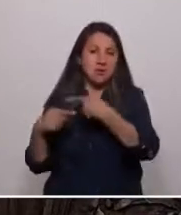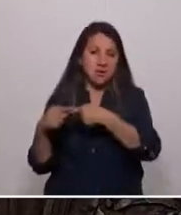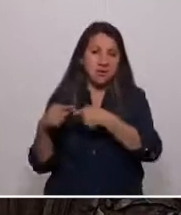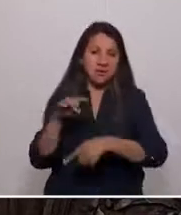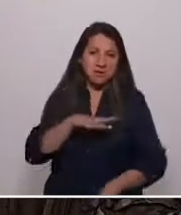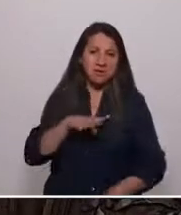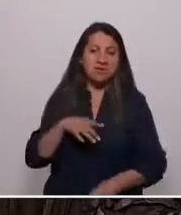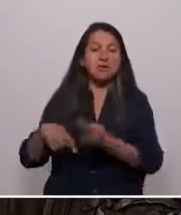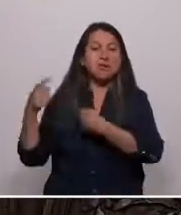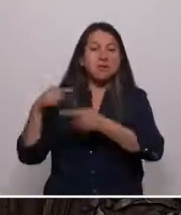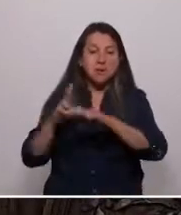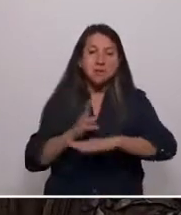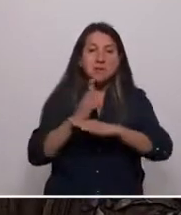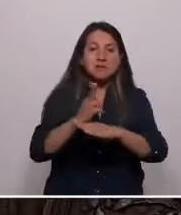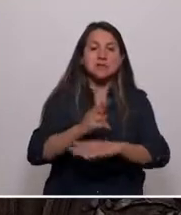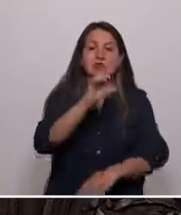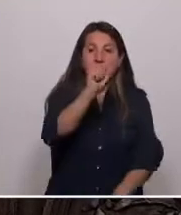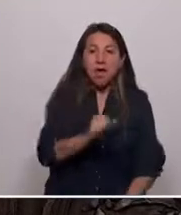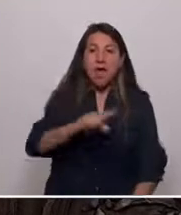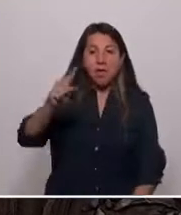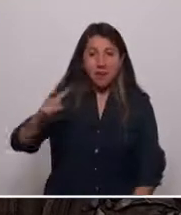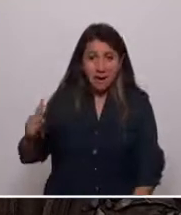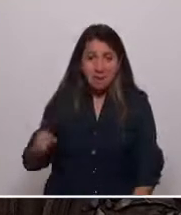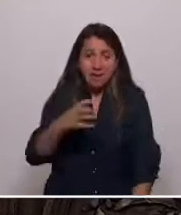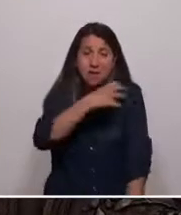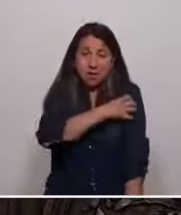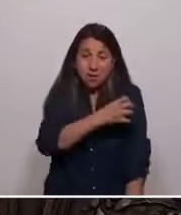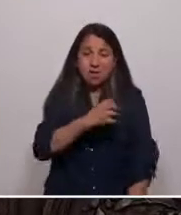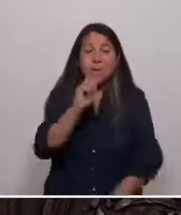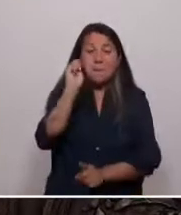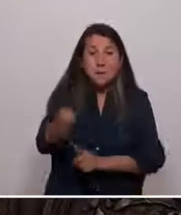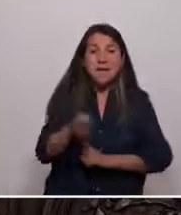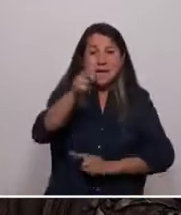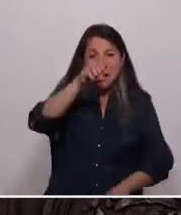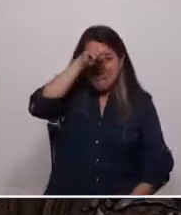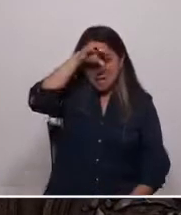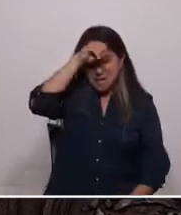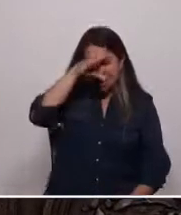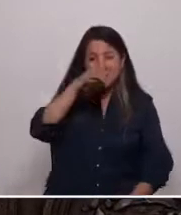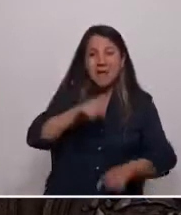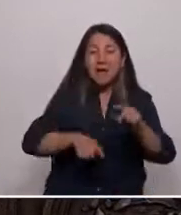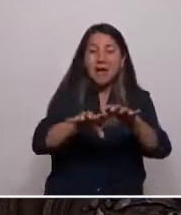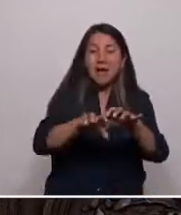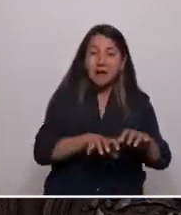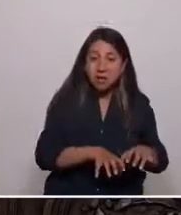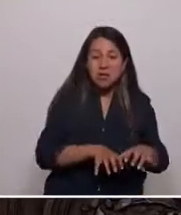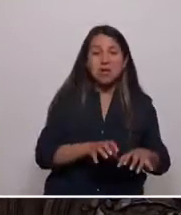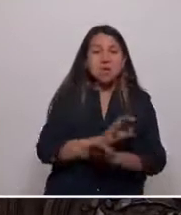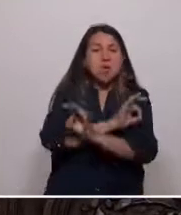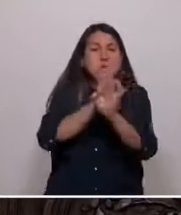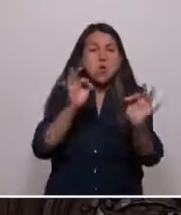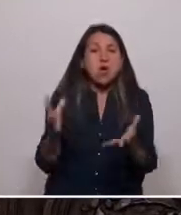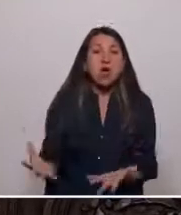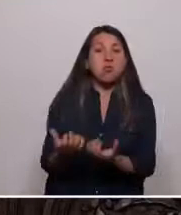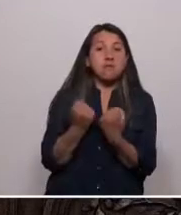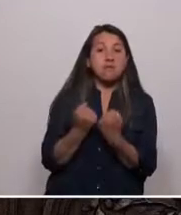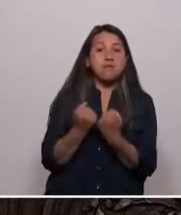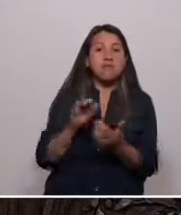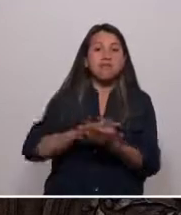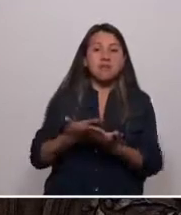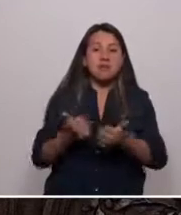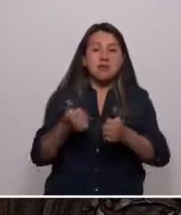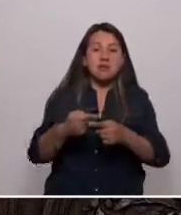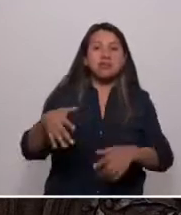Represento a la región de Atacama, una región pesquera, minera, agrícola que jamás ha obtenido el bienestar social ni el